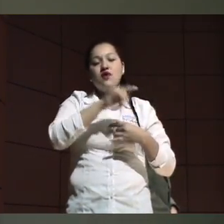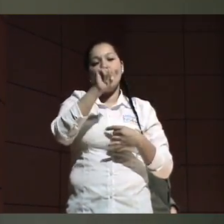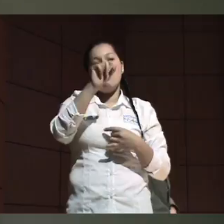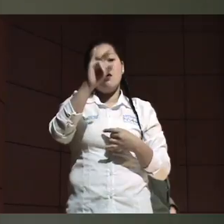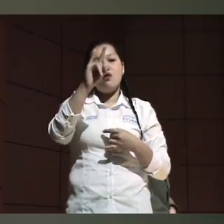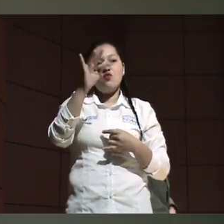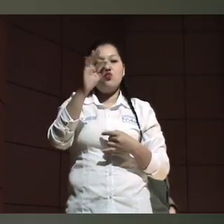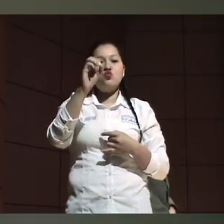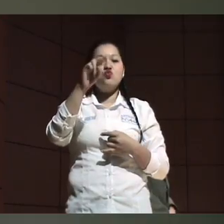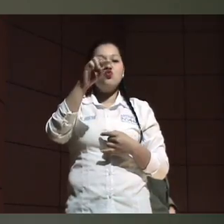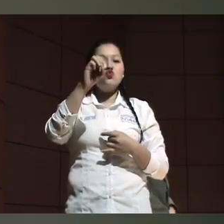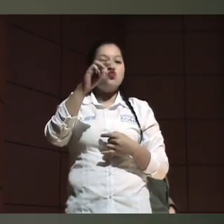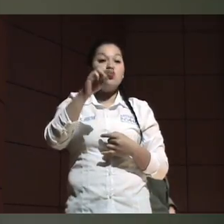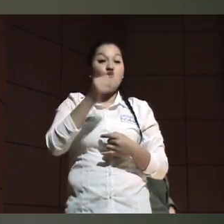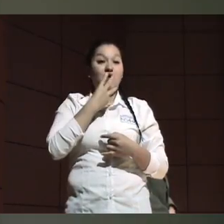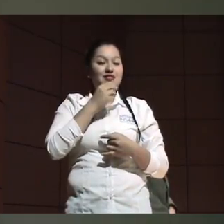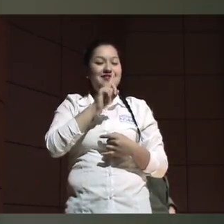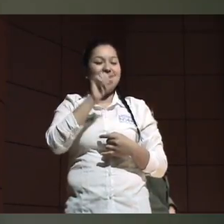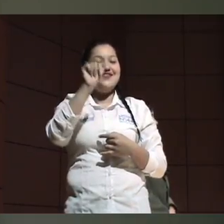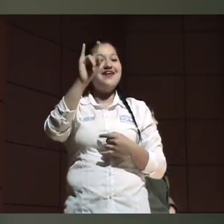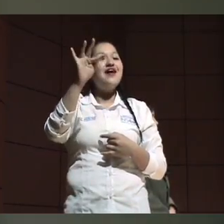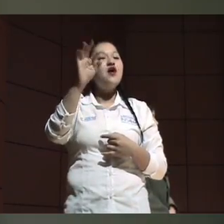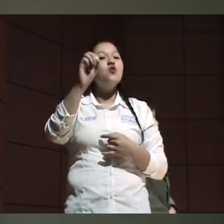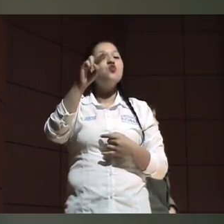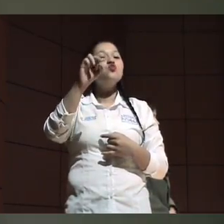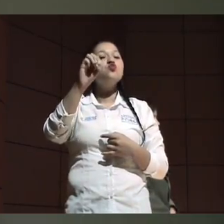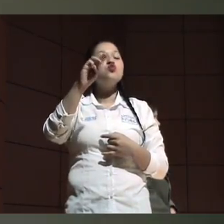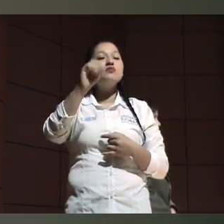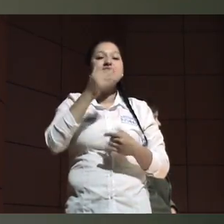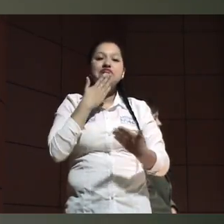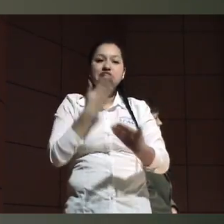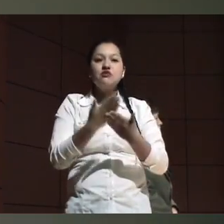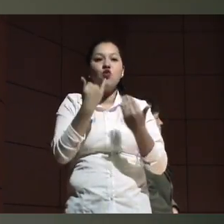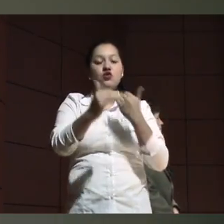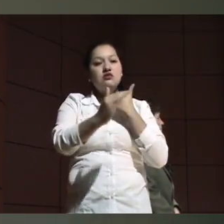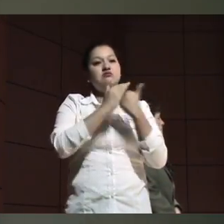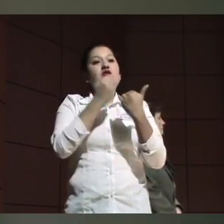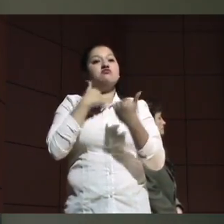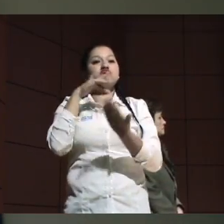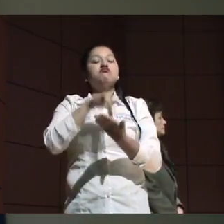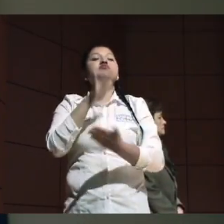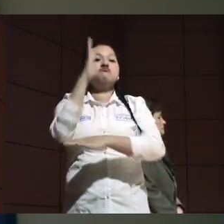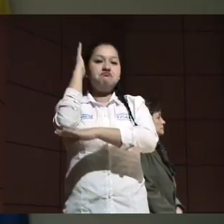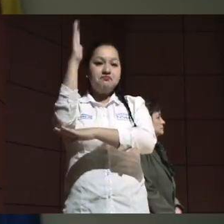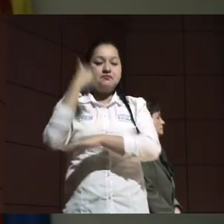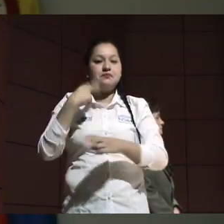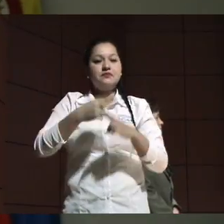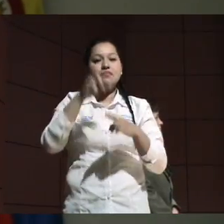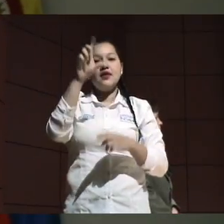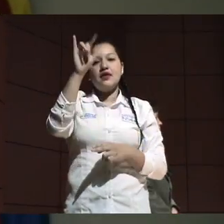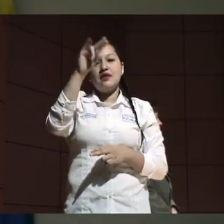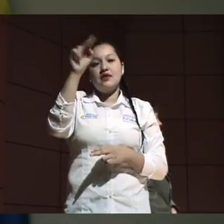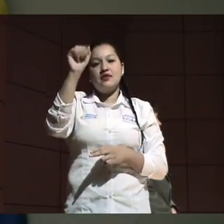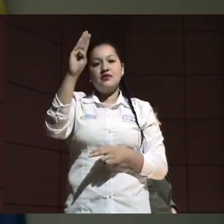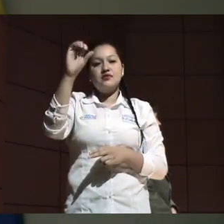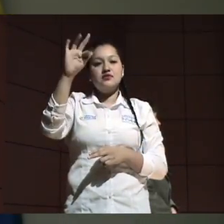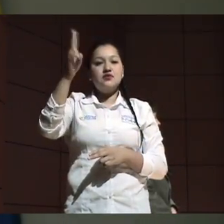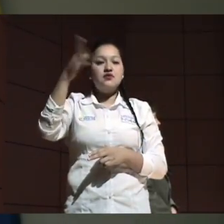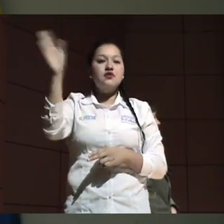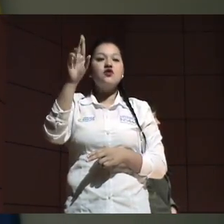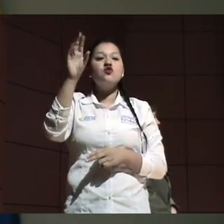habernos incluido en este evento tan importante para nosotros. Mi nombre es Elizabeth Rodríguez,